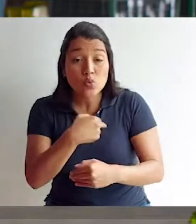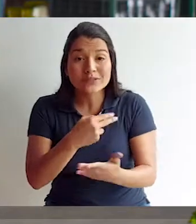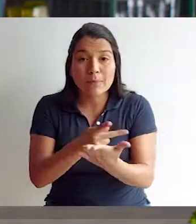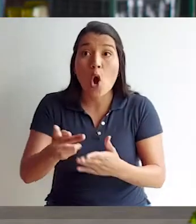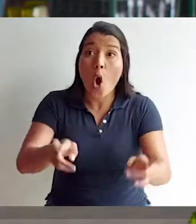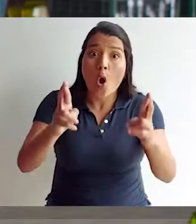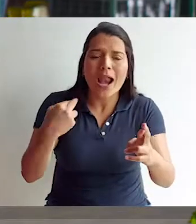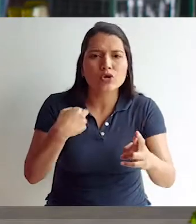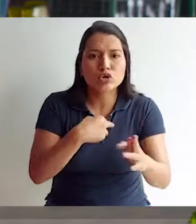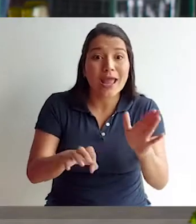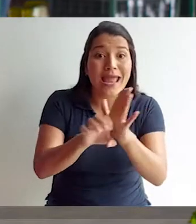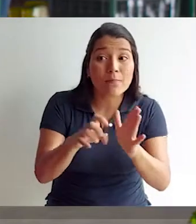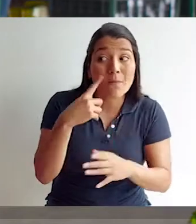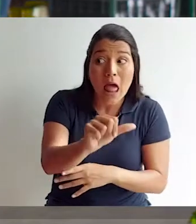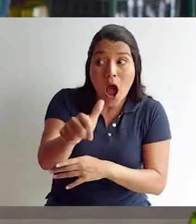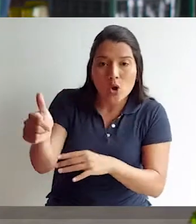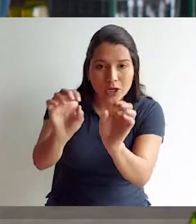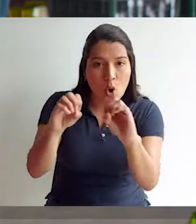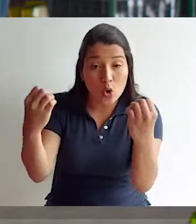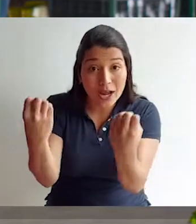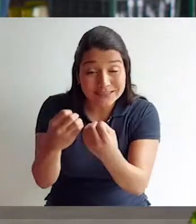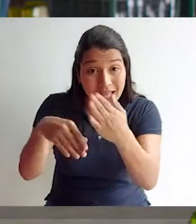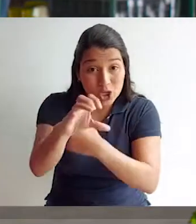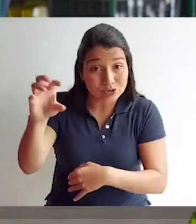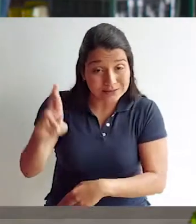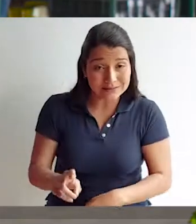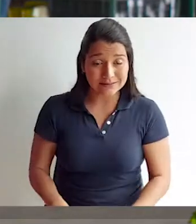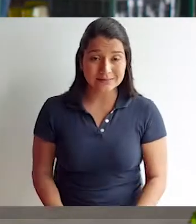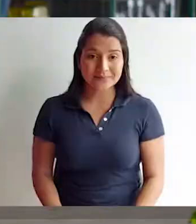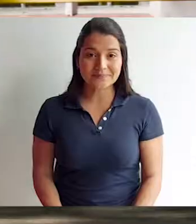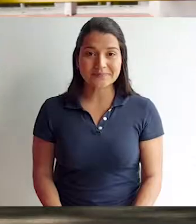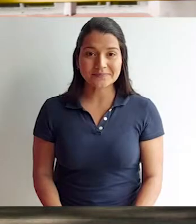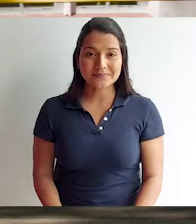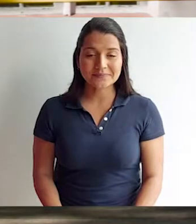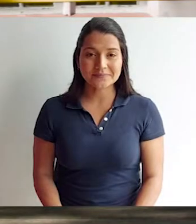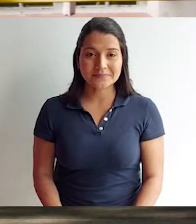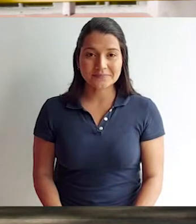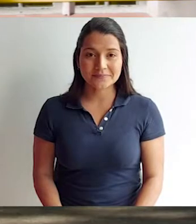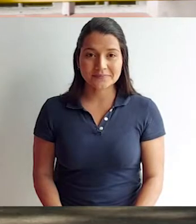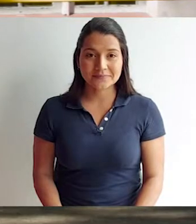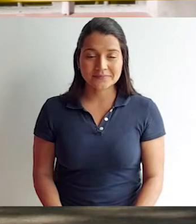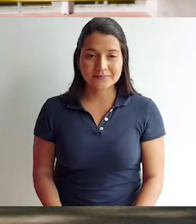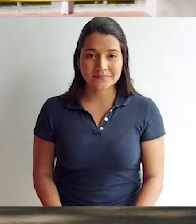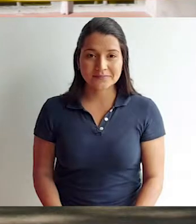de nuestro grupo técnico, de nuestra provincia. Y ojalá pudiéramos ser ejemplo para otras organizaciones a nivel país.